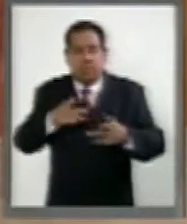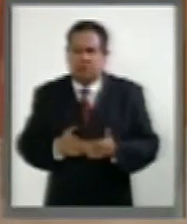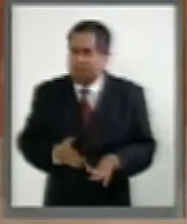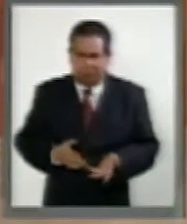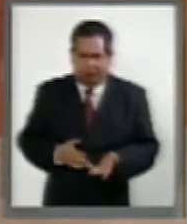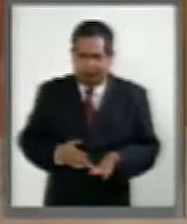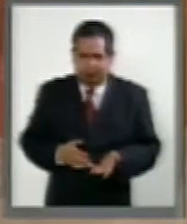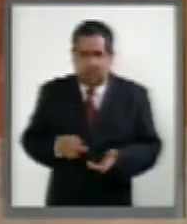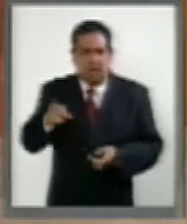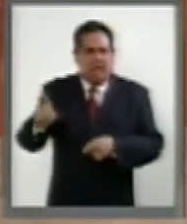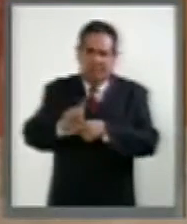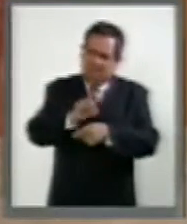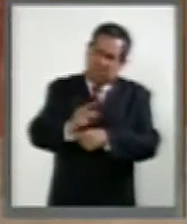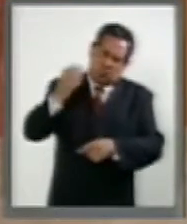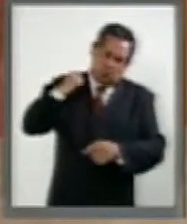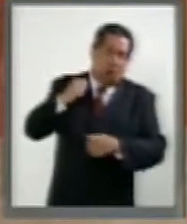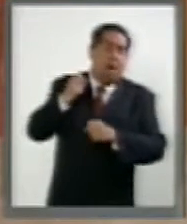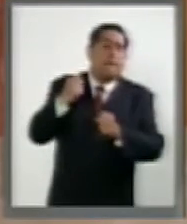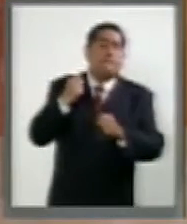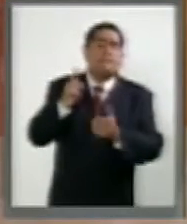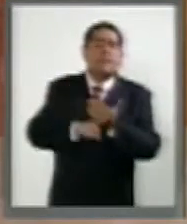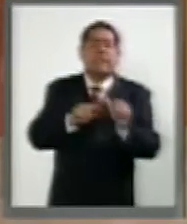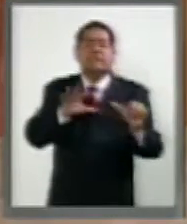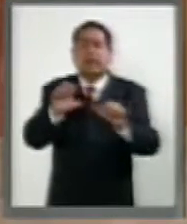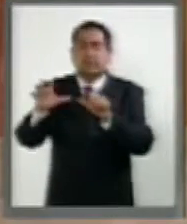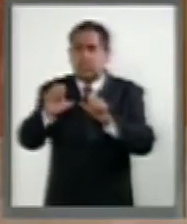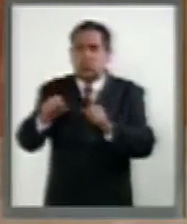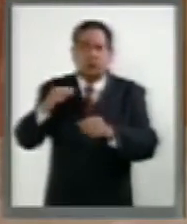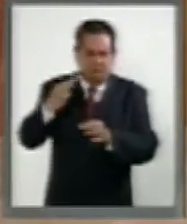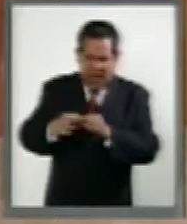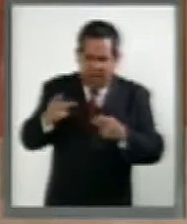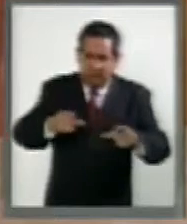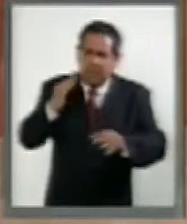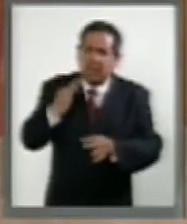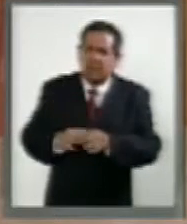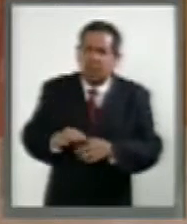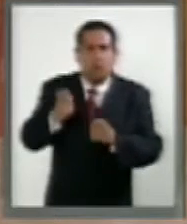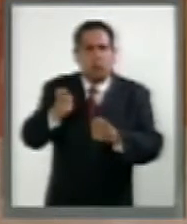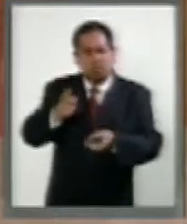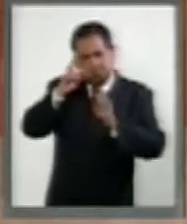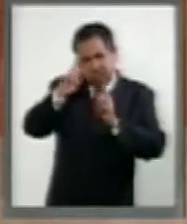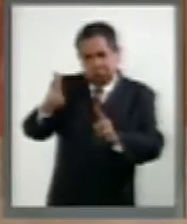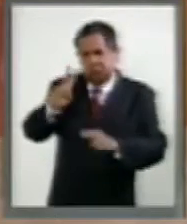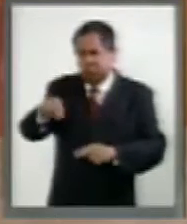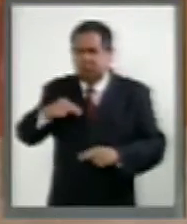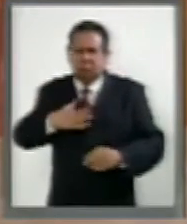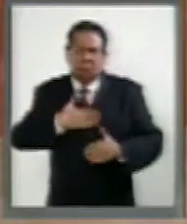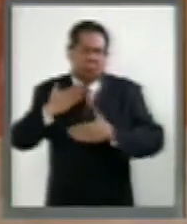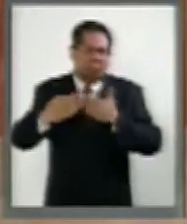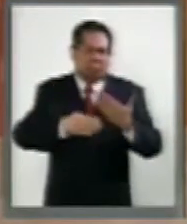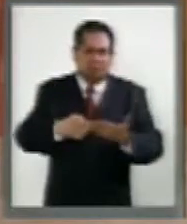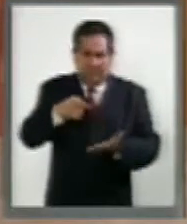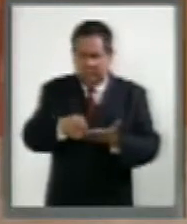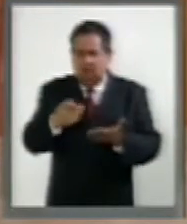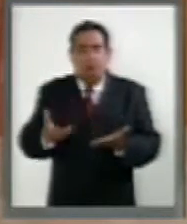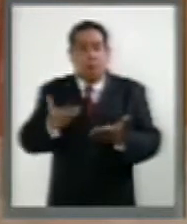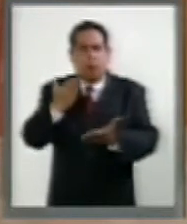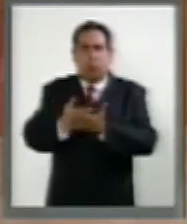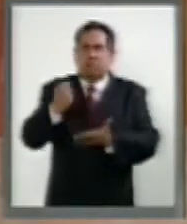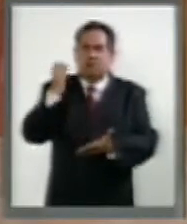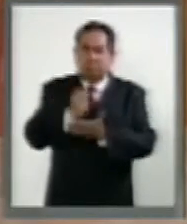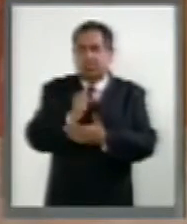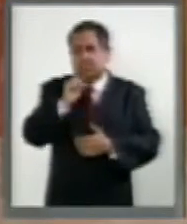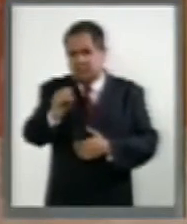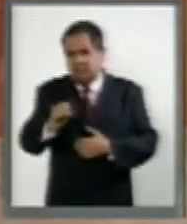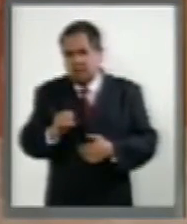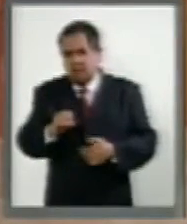Ella lo hizo desde el siglo XVII. La honramos y estamos muy alegres con ustedes de haber hecho esta propuesta y por supuesto